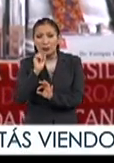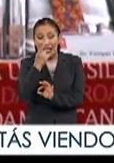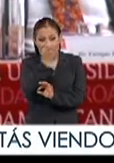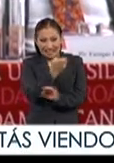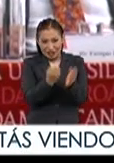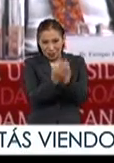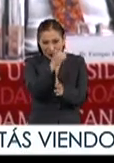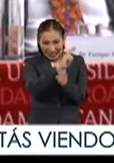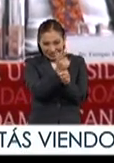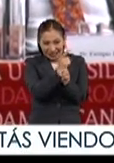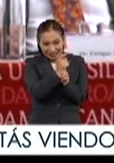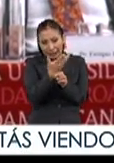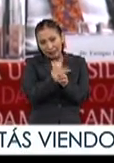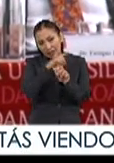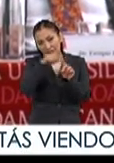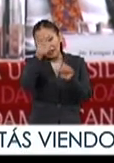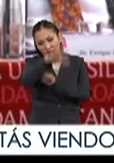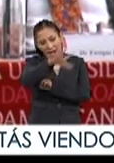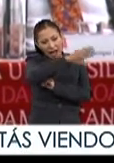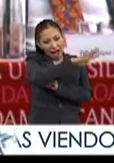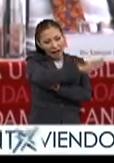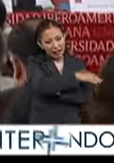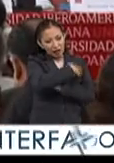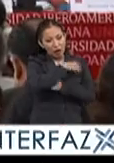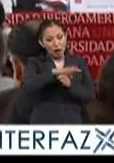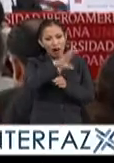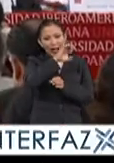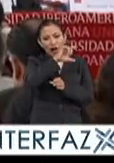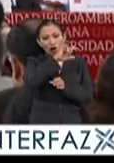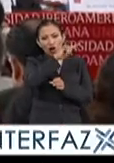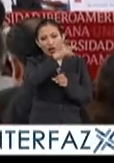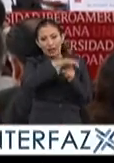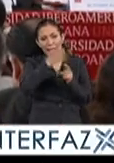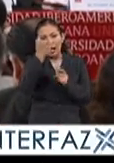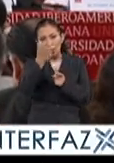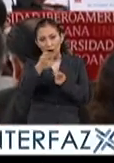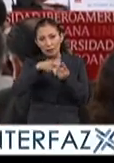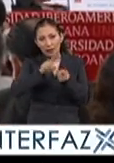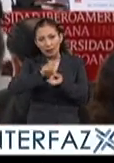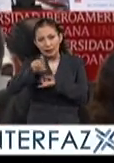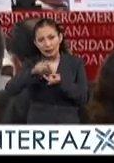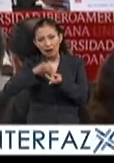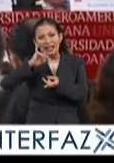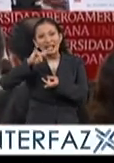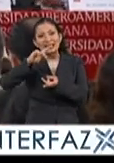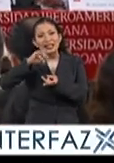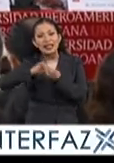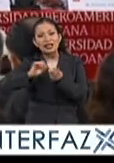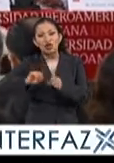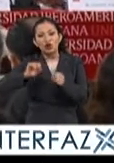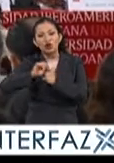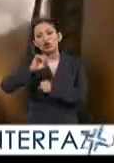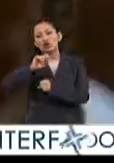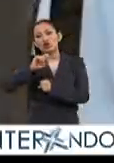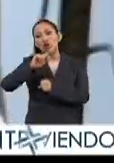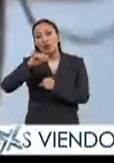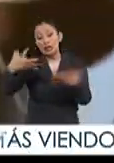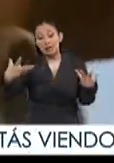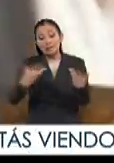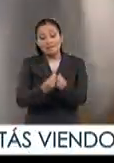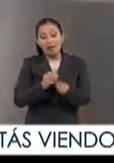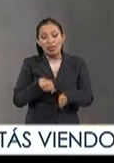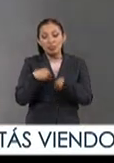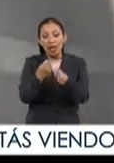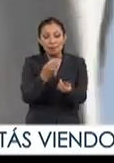licenciatura abarca distintas áreas educativas como la ecología, economía, derecho, ingeniería y sociología que en conjunto